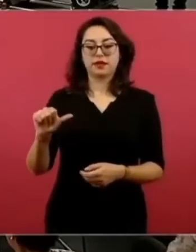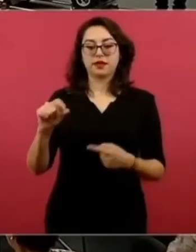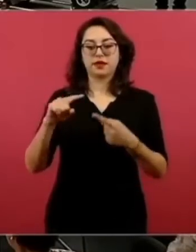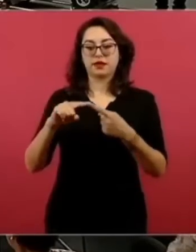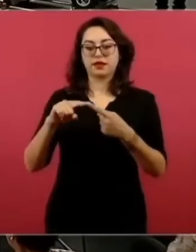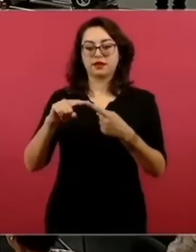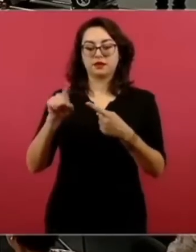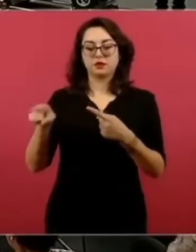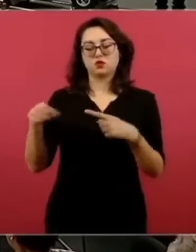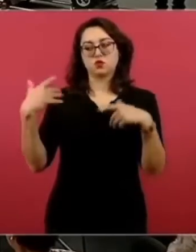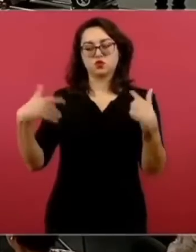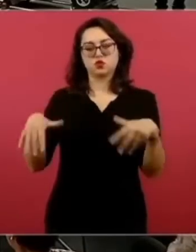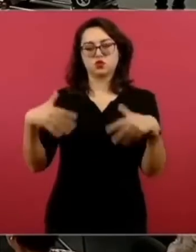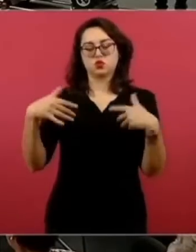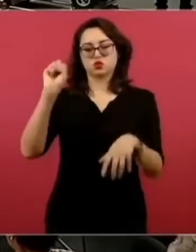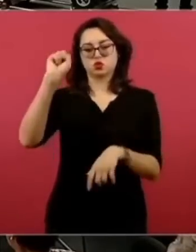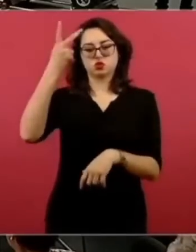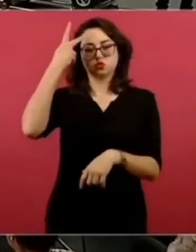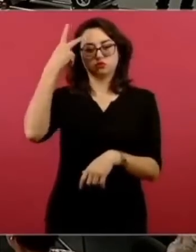revolucionario.